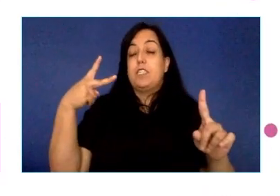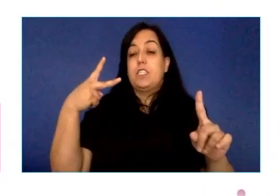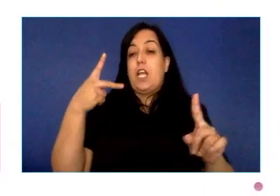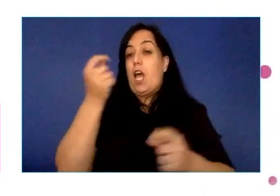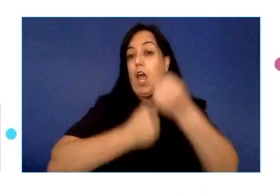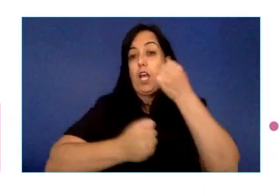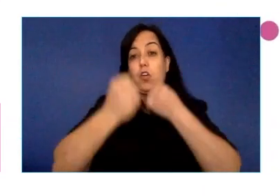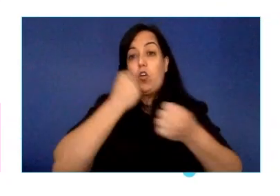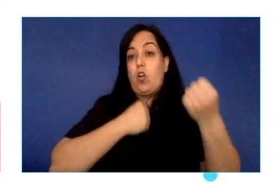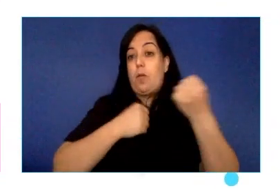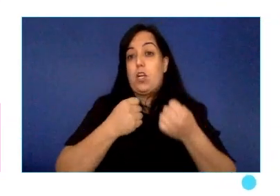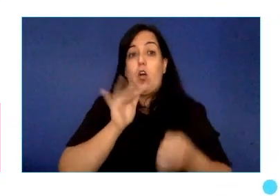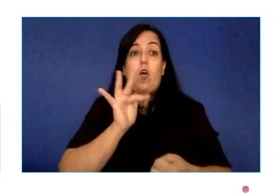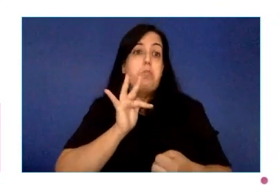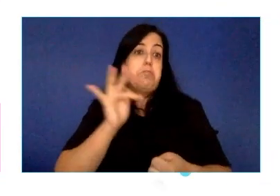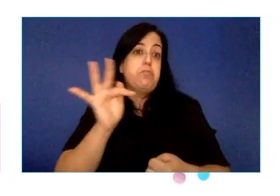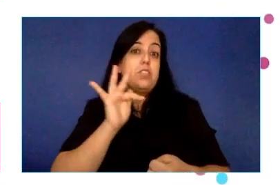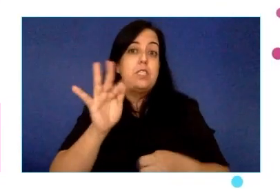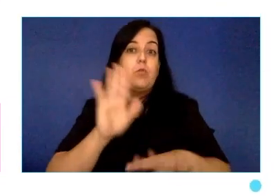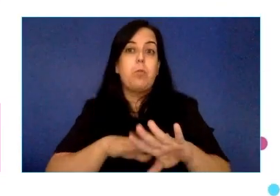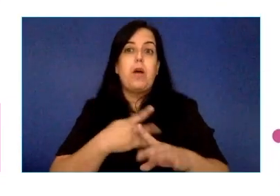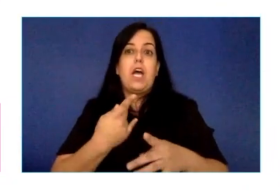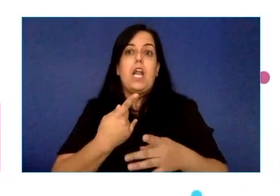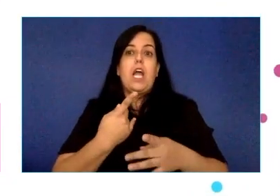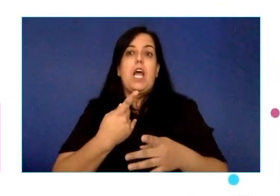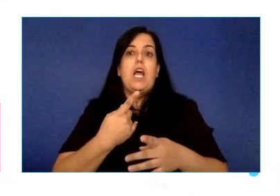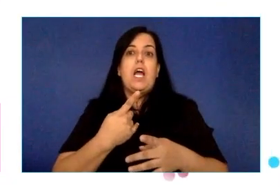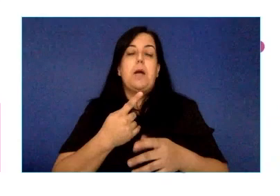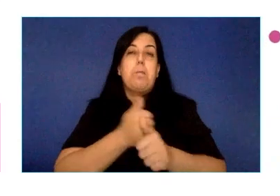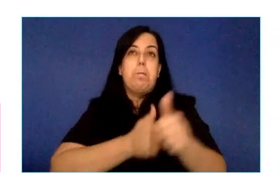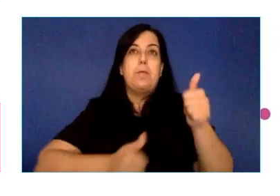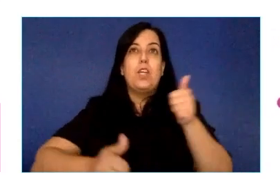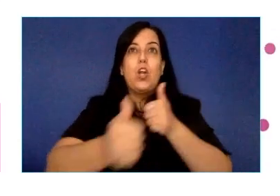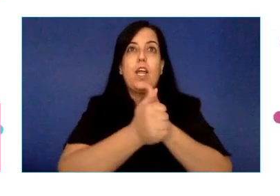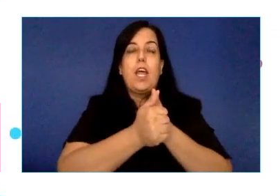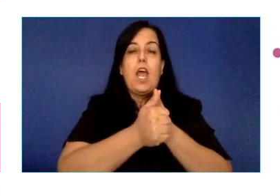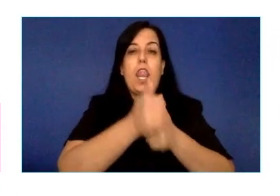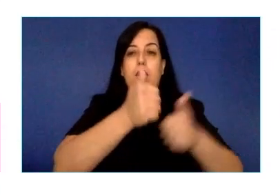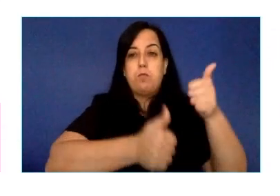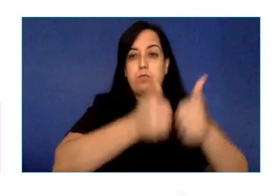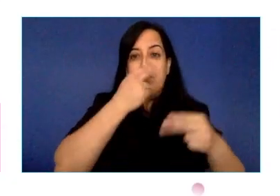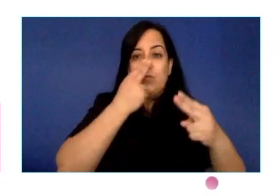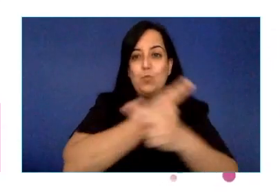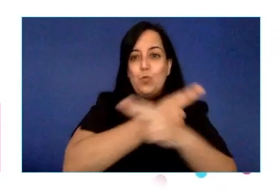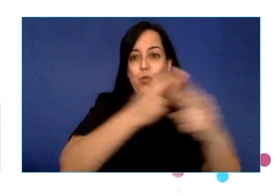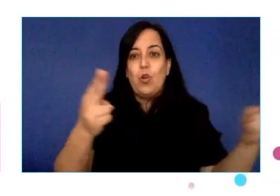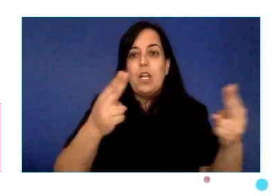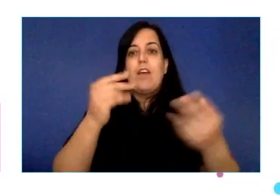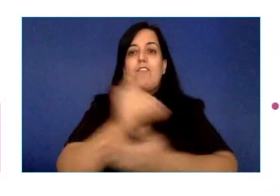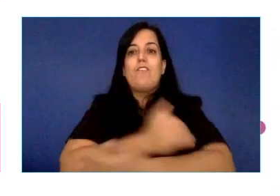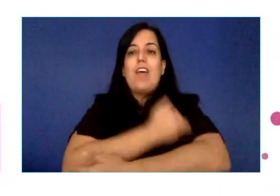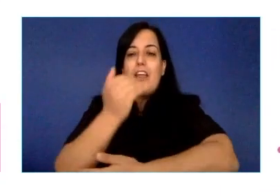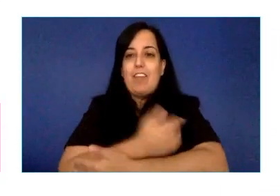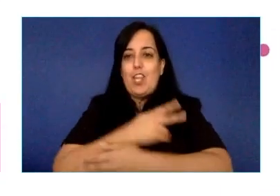licitaciones públicas bonificaciones en cuotas a la seguridad social beneficios fiscales